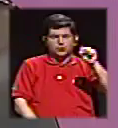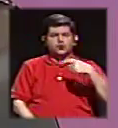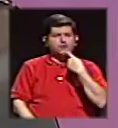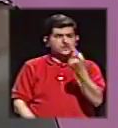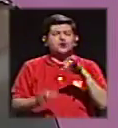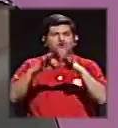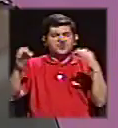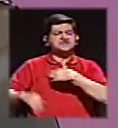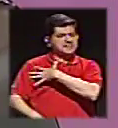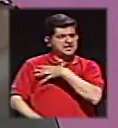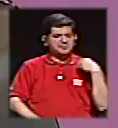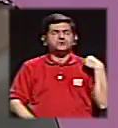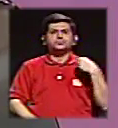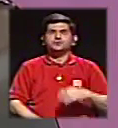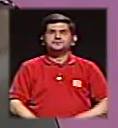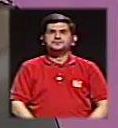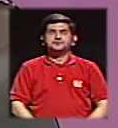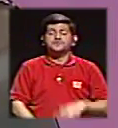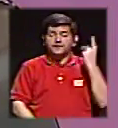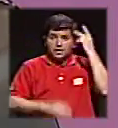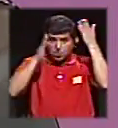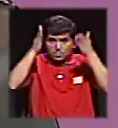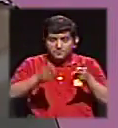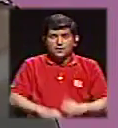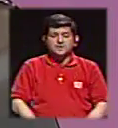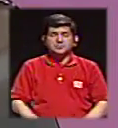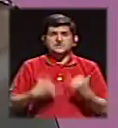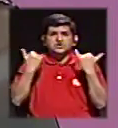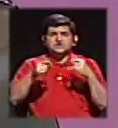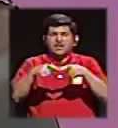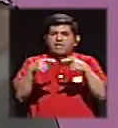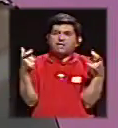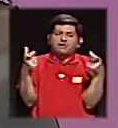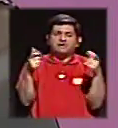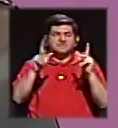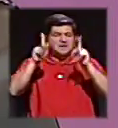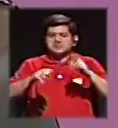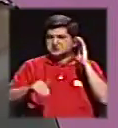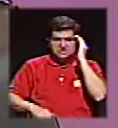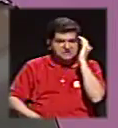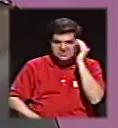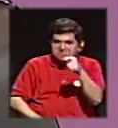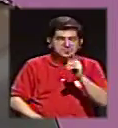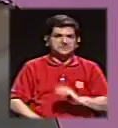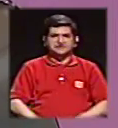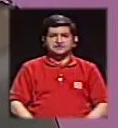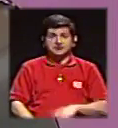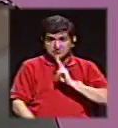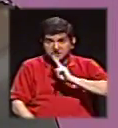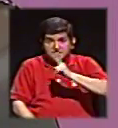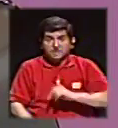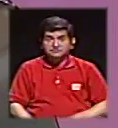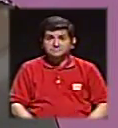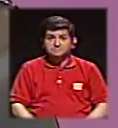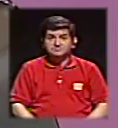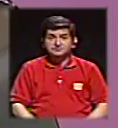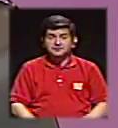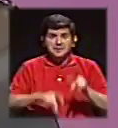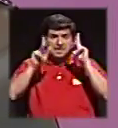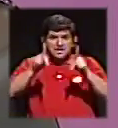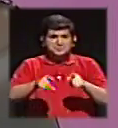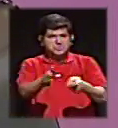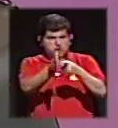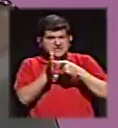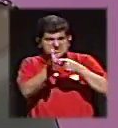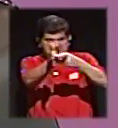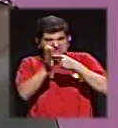una frase que a me gustó. Los políticos están desenchufados de la gente. Y es cierto. Ciertísimo. La gente les